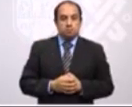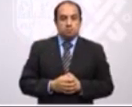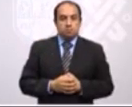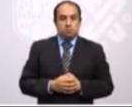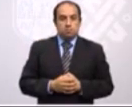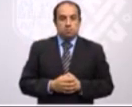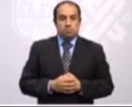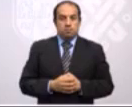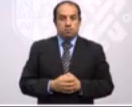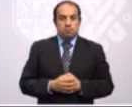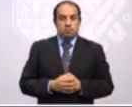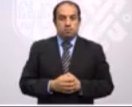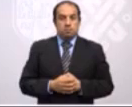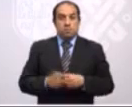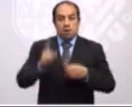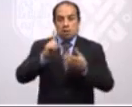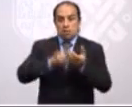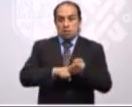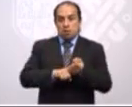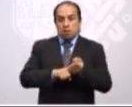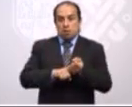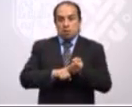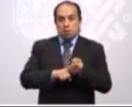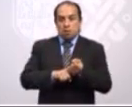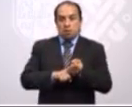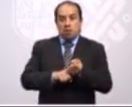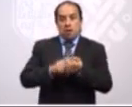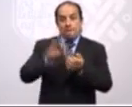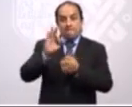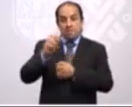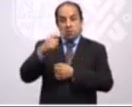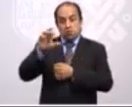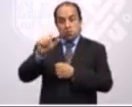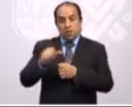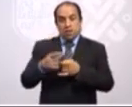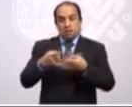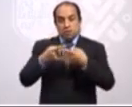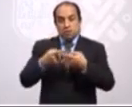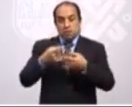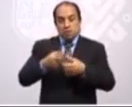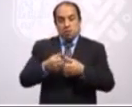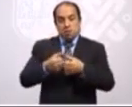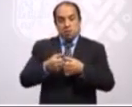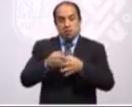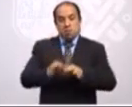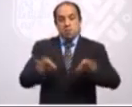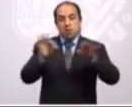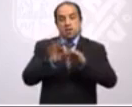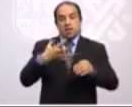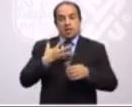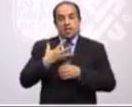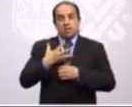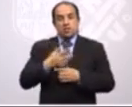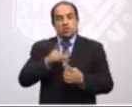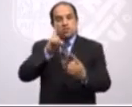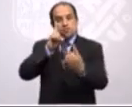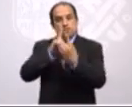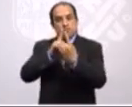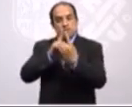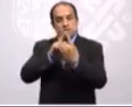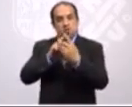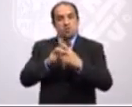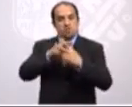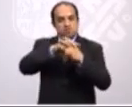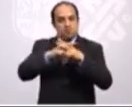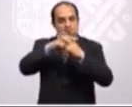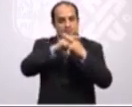Dentro de las figuras icónicas están estos encuentros con los luchadores, con la lucha libre,